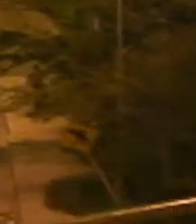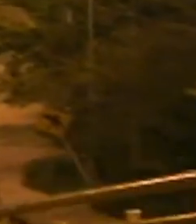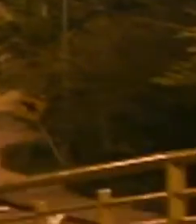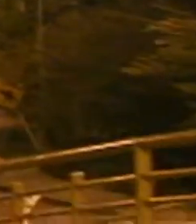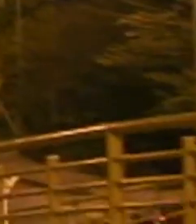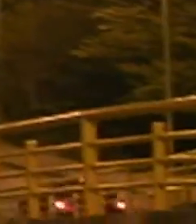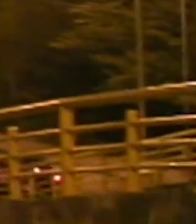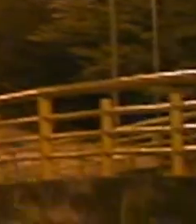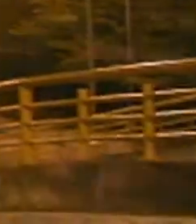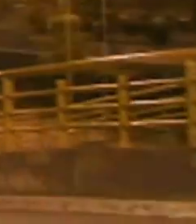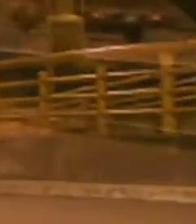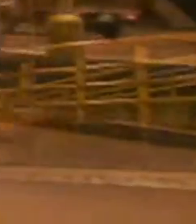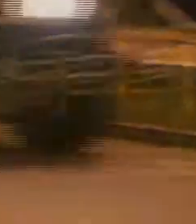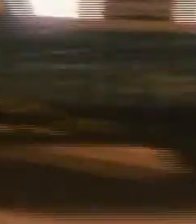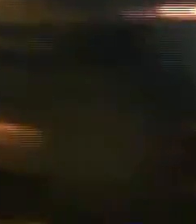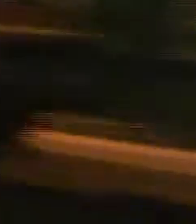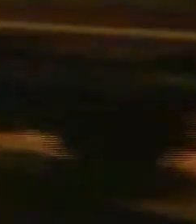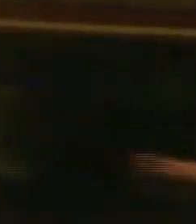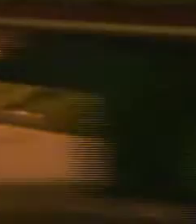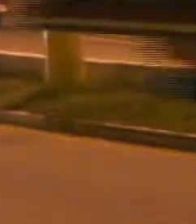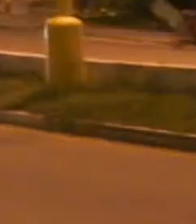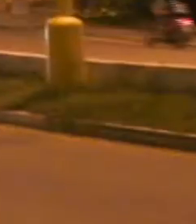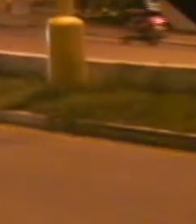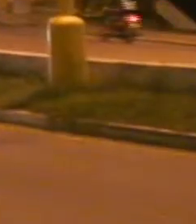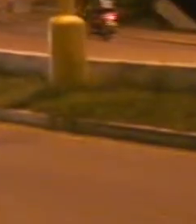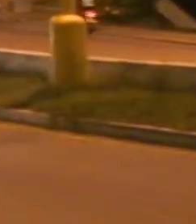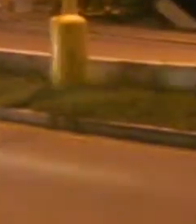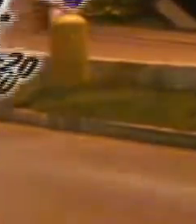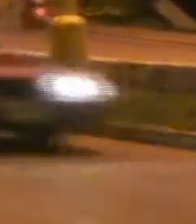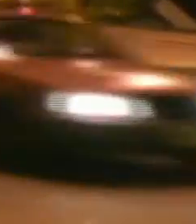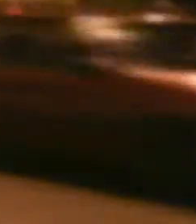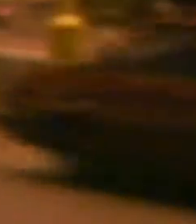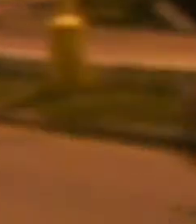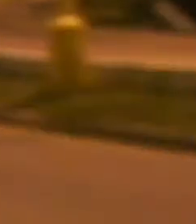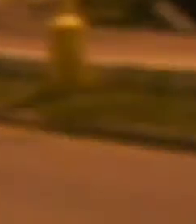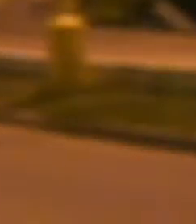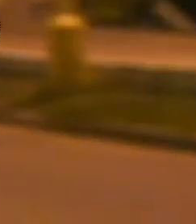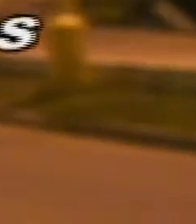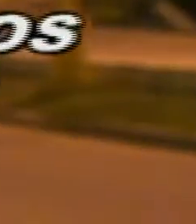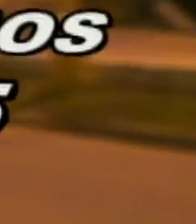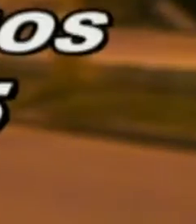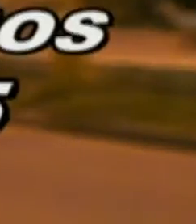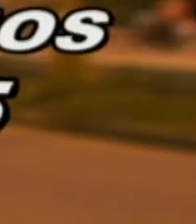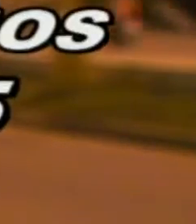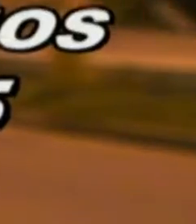luz Iluminación Yarguíes, la empresa de alumbrado público de Barranca Bermeja.